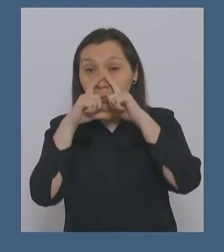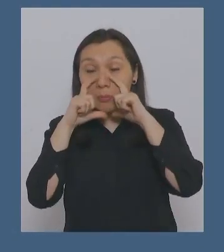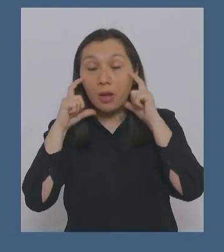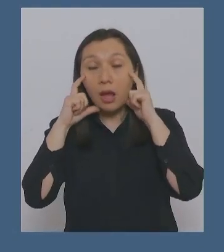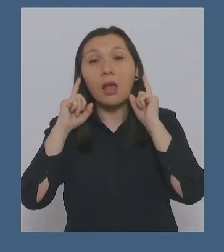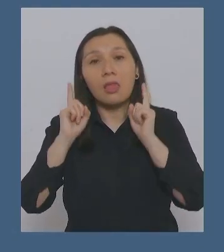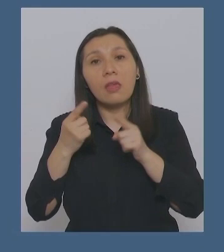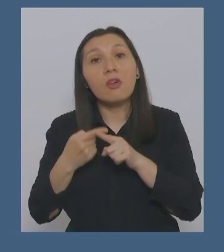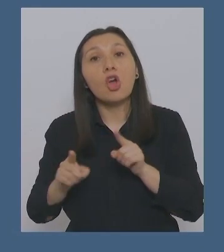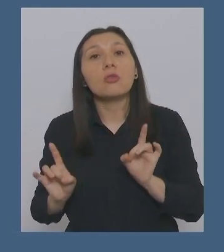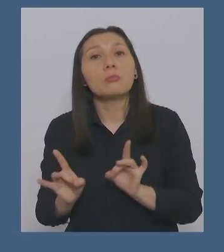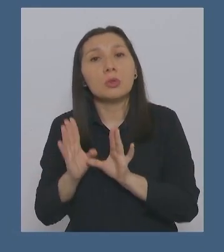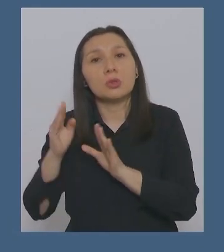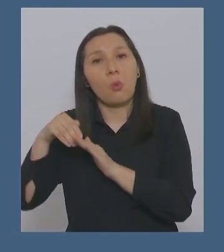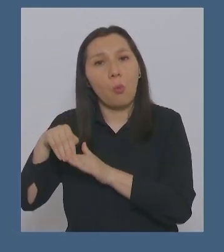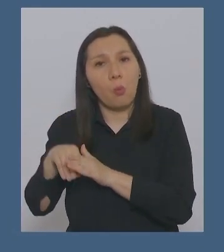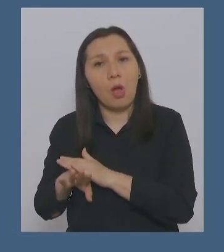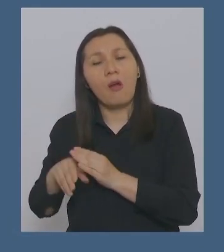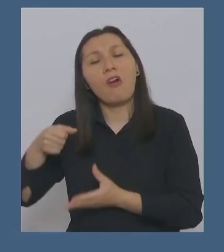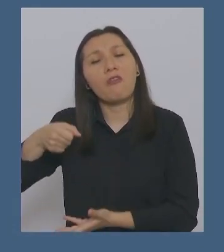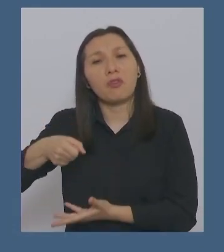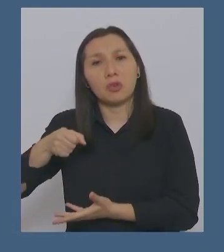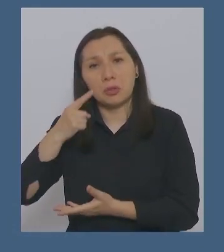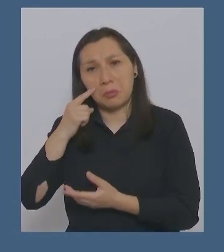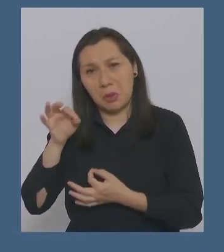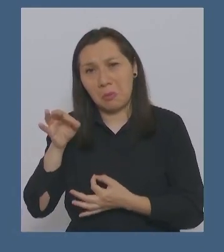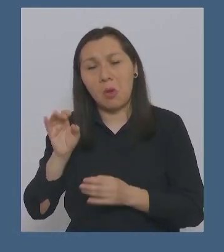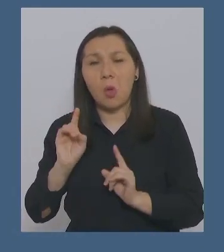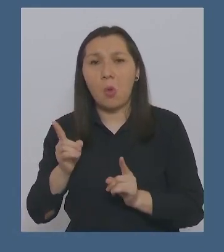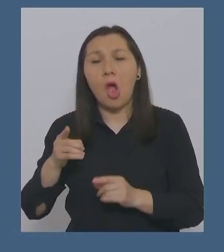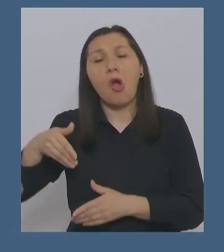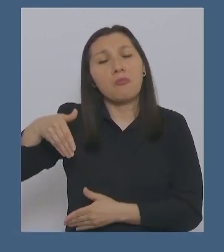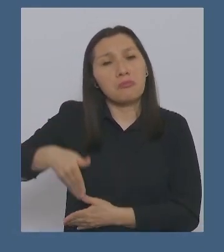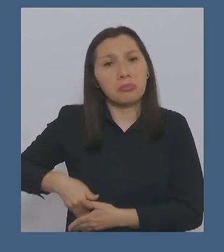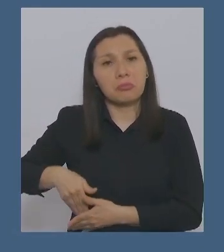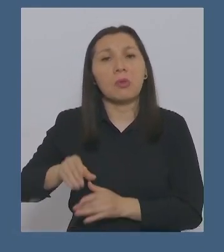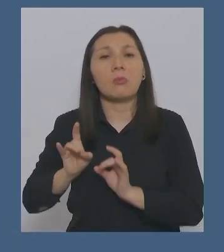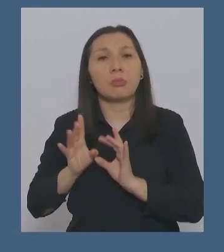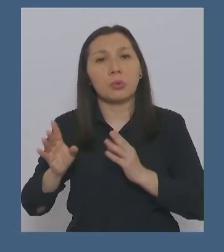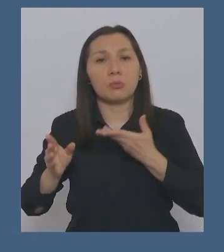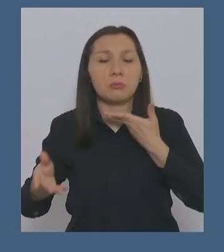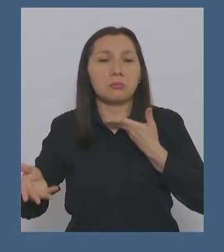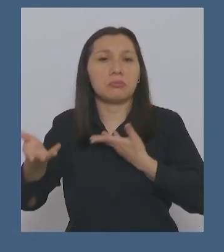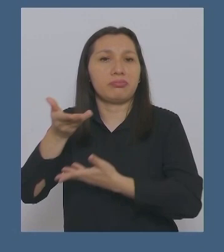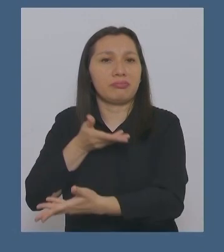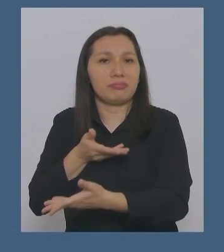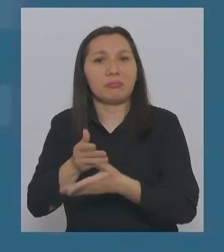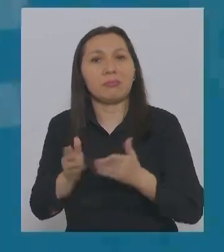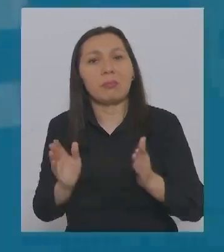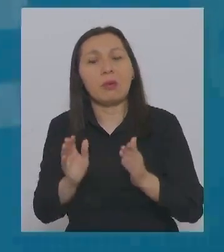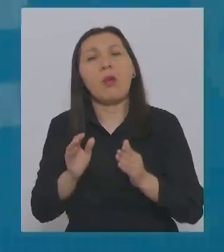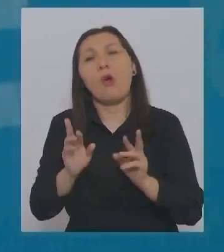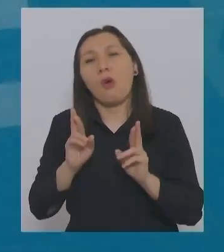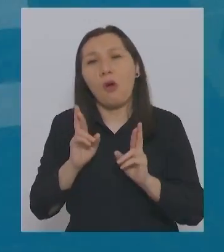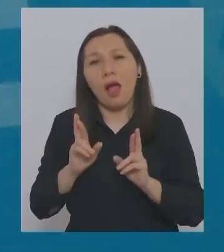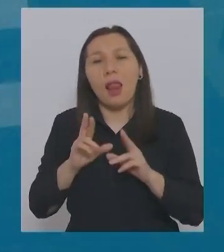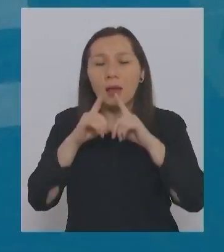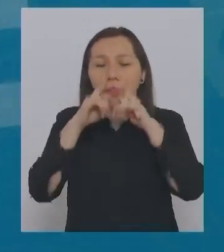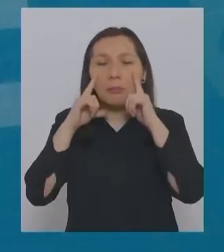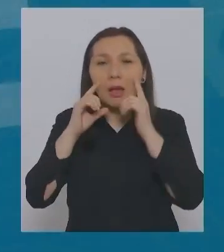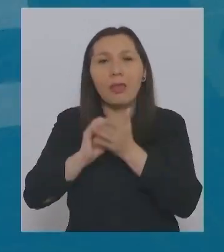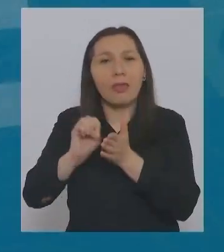debes llevar otra de repuesto. Puede ser en una bolsita como esta o en el bolsillo interior. Idealmente, mascarillas quirúrgicas